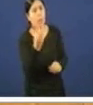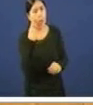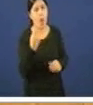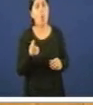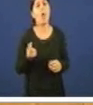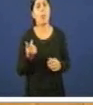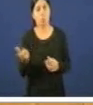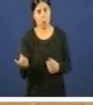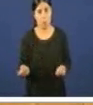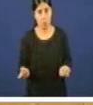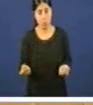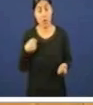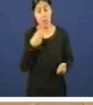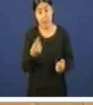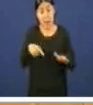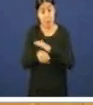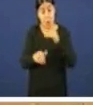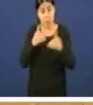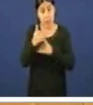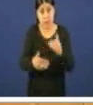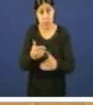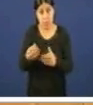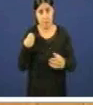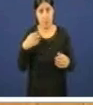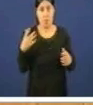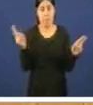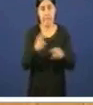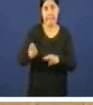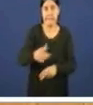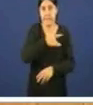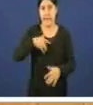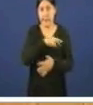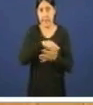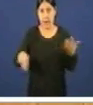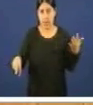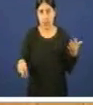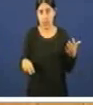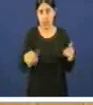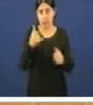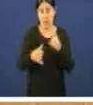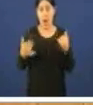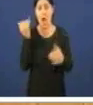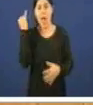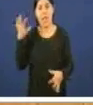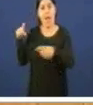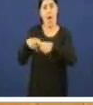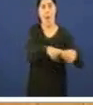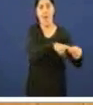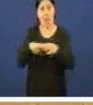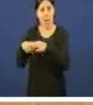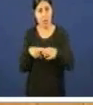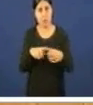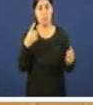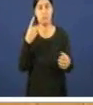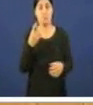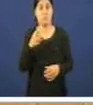que neste proceso de laminación das caixas galegas PP e PSOE contaron con os aliados de excepción o señor Julio